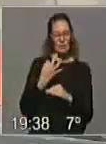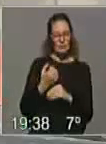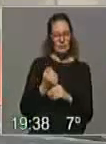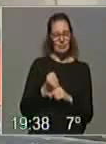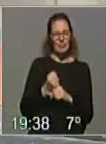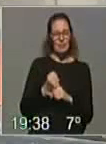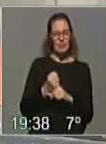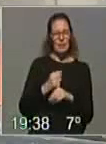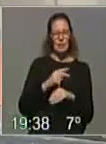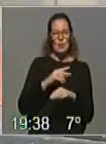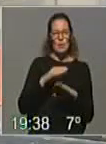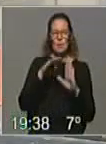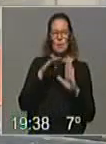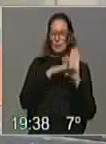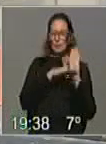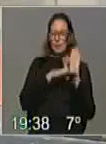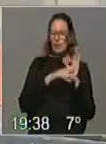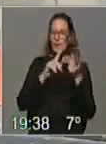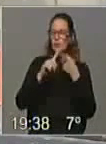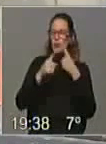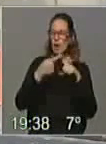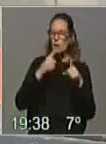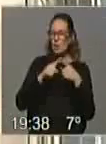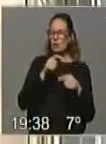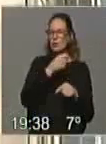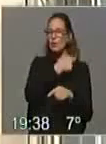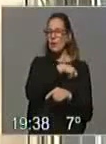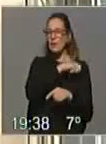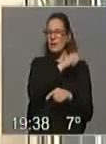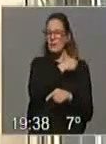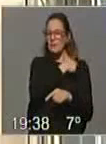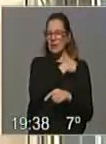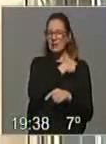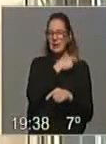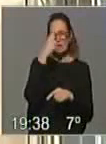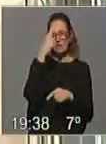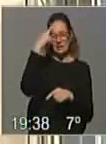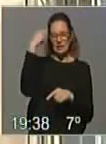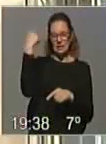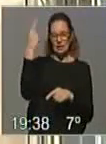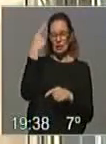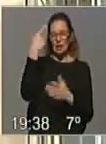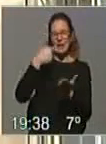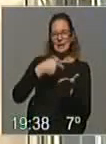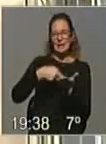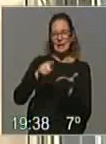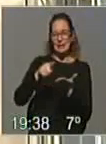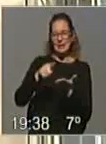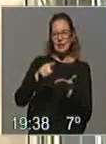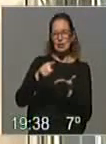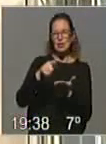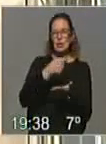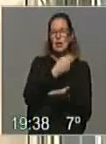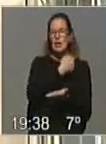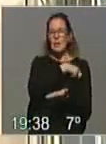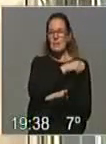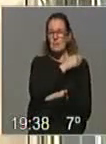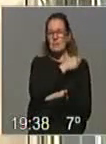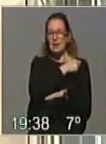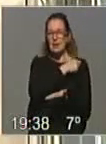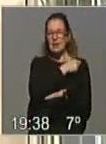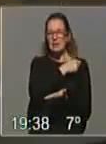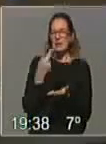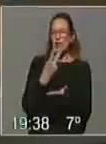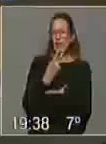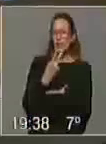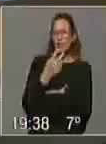El programa es parte de un acuerdo entre la Agencia Española de Cooperación Internacional y el Centro Dramático Nacional de España. Se trata de